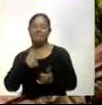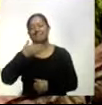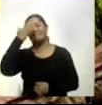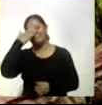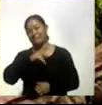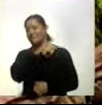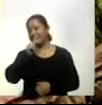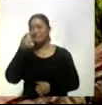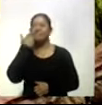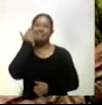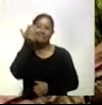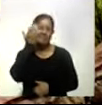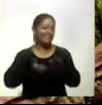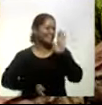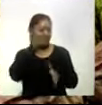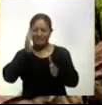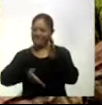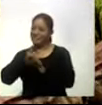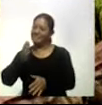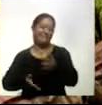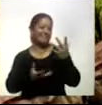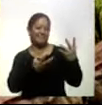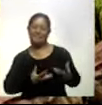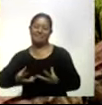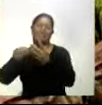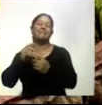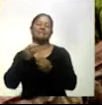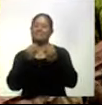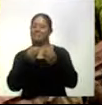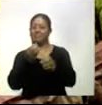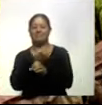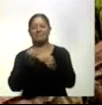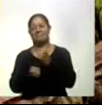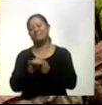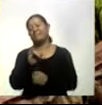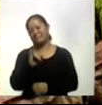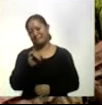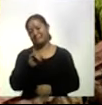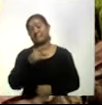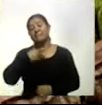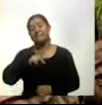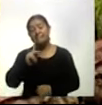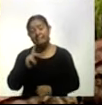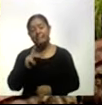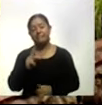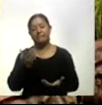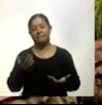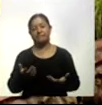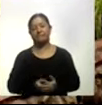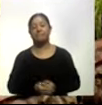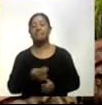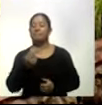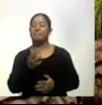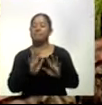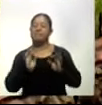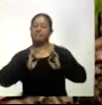salir correr pegar lanzar muchas cosas pero yo creo que tenemos que verlo a su tiempo